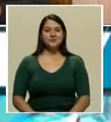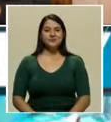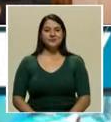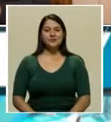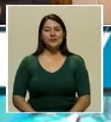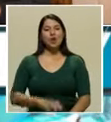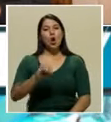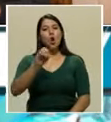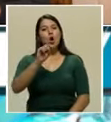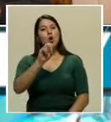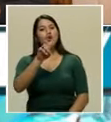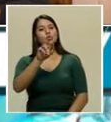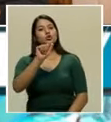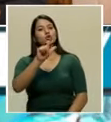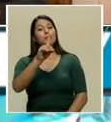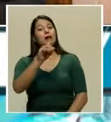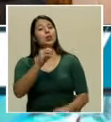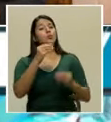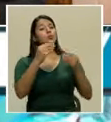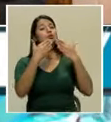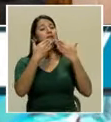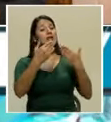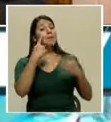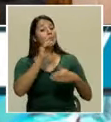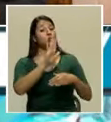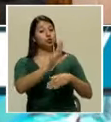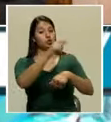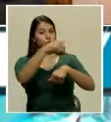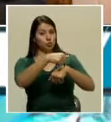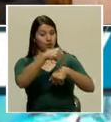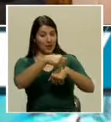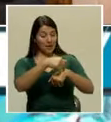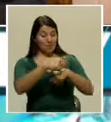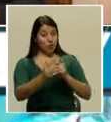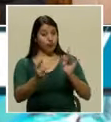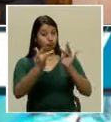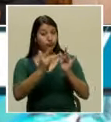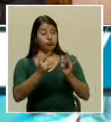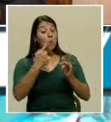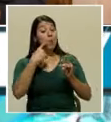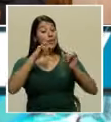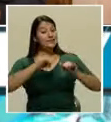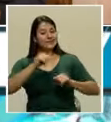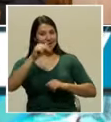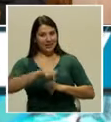Osvaldo, muchas gracias por el tiempo que nos dedicaste, por estar aquí.